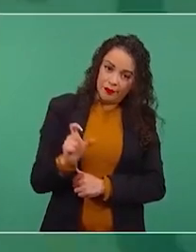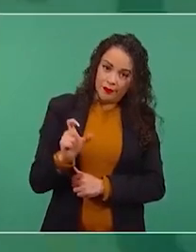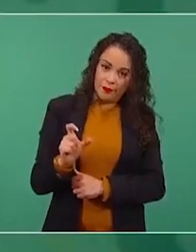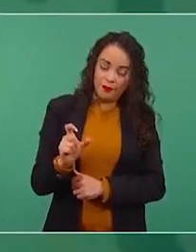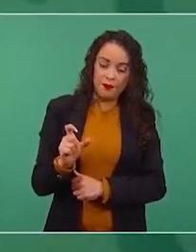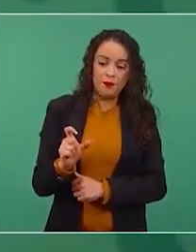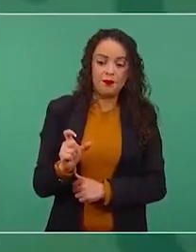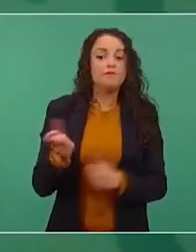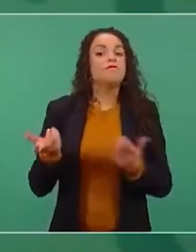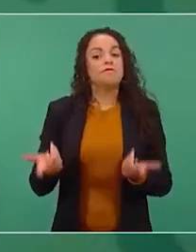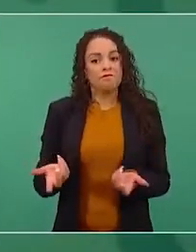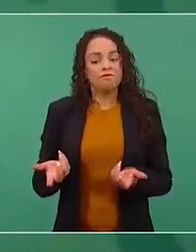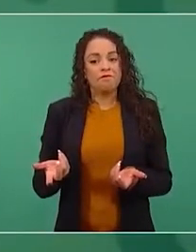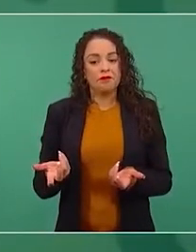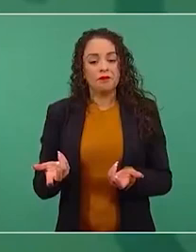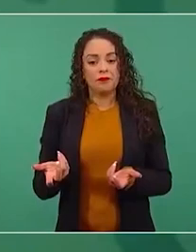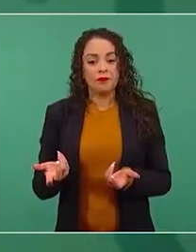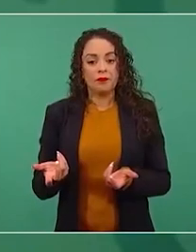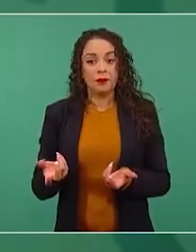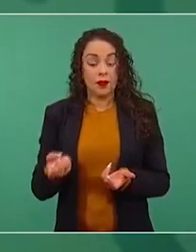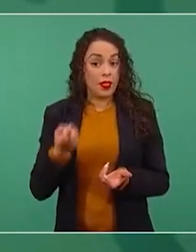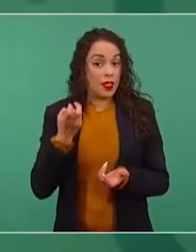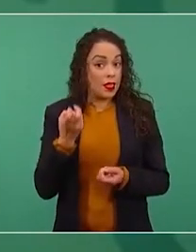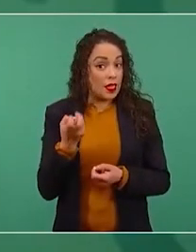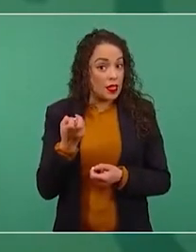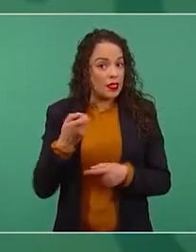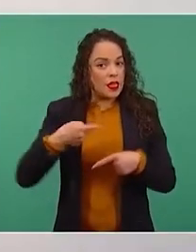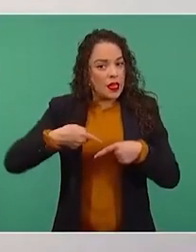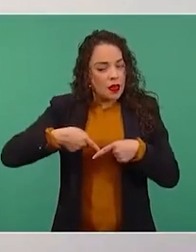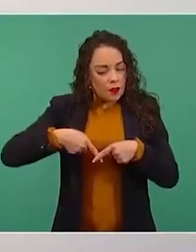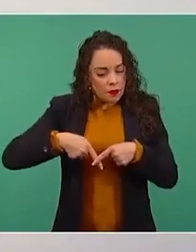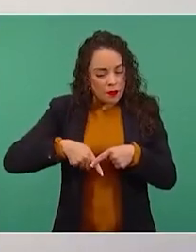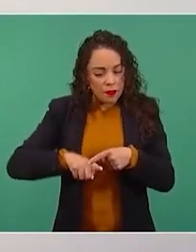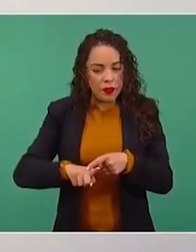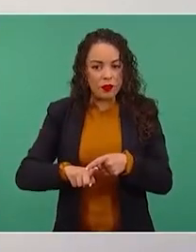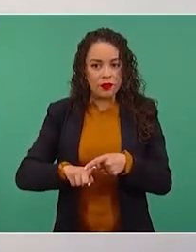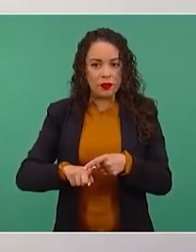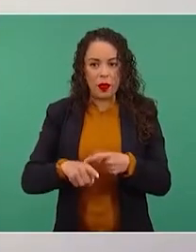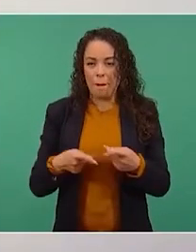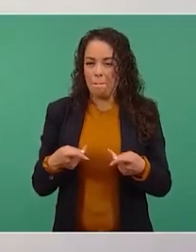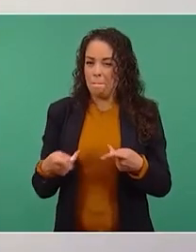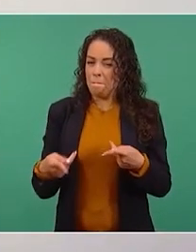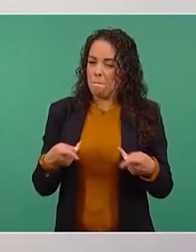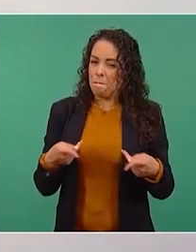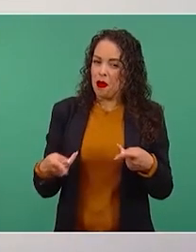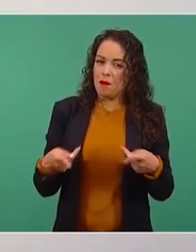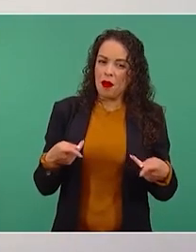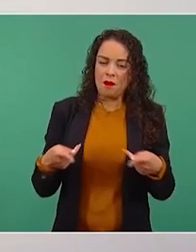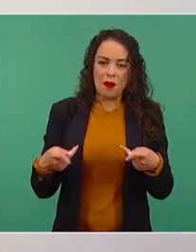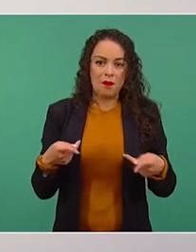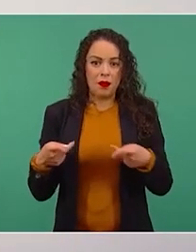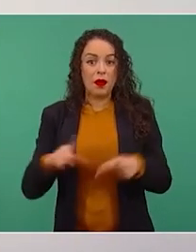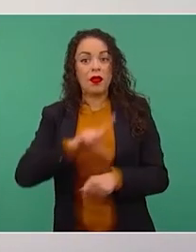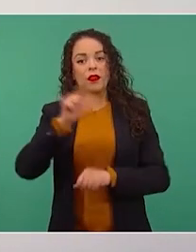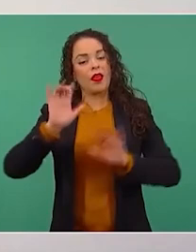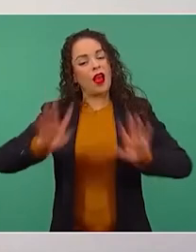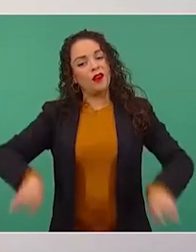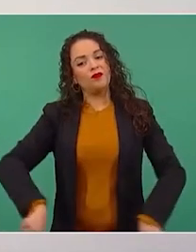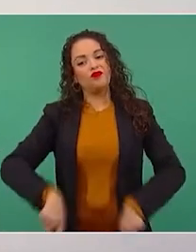y se fue preparando el terreno y se entregó la empresa pública,